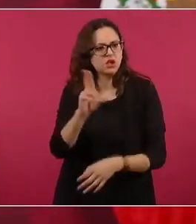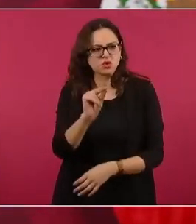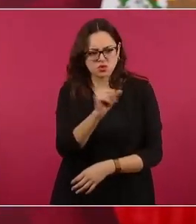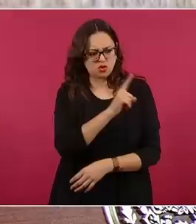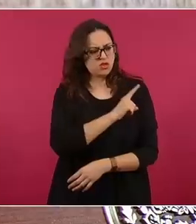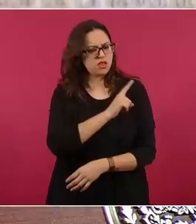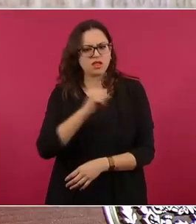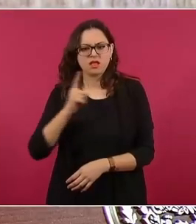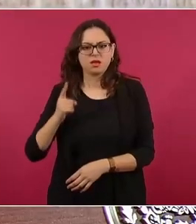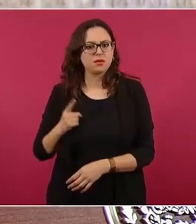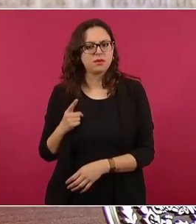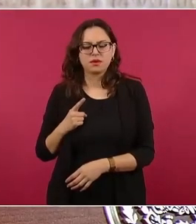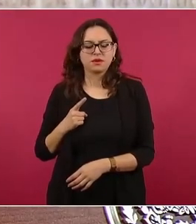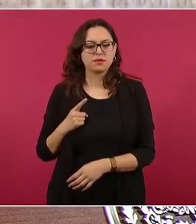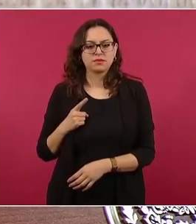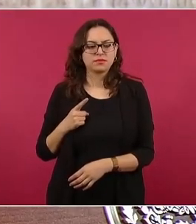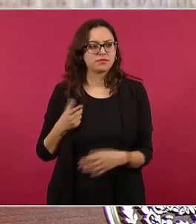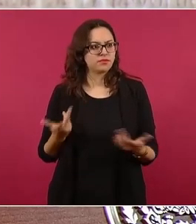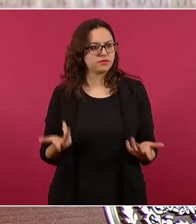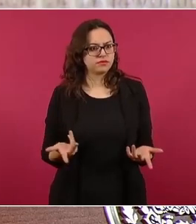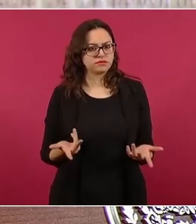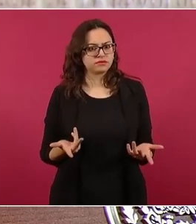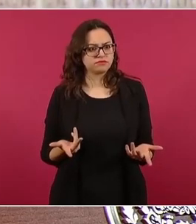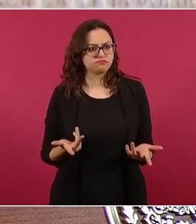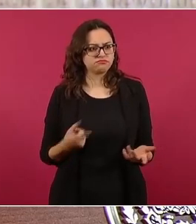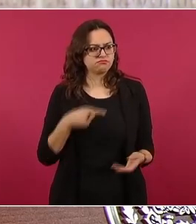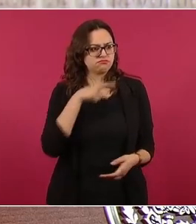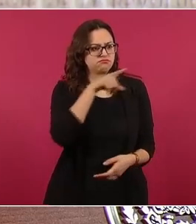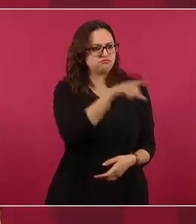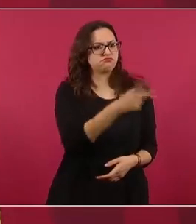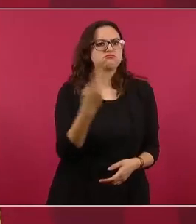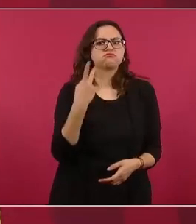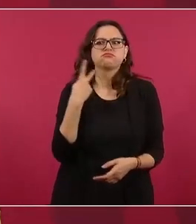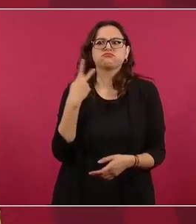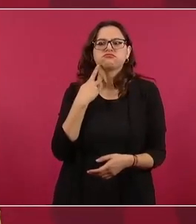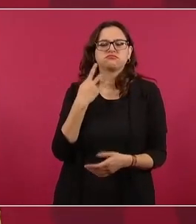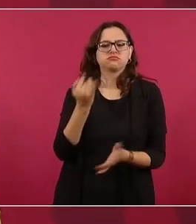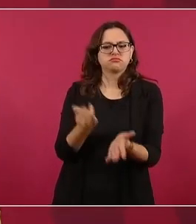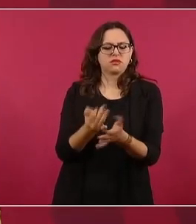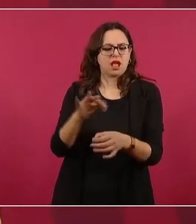él no se metía en distritos de riego porque